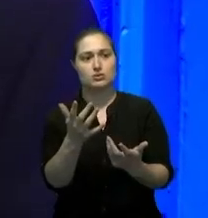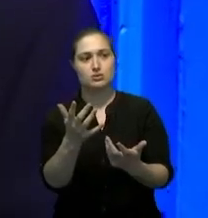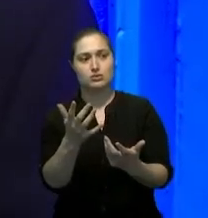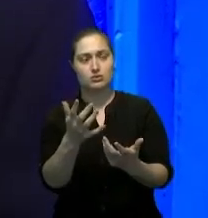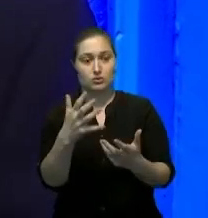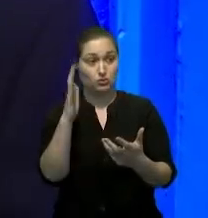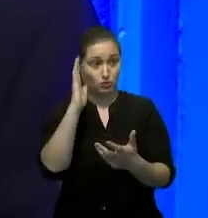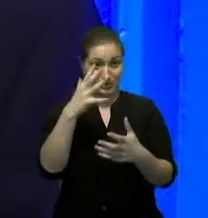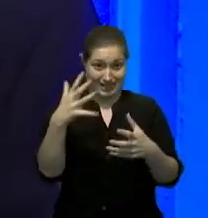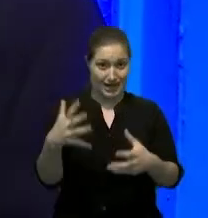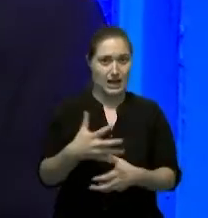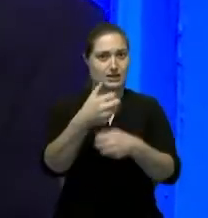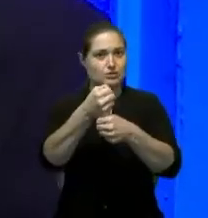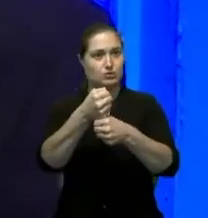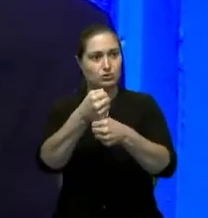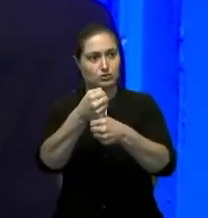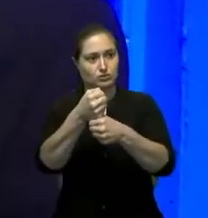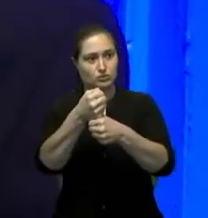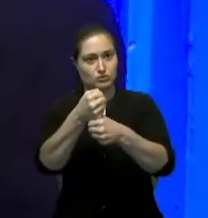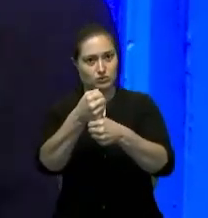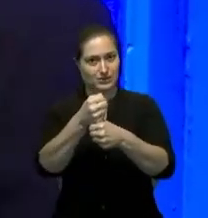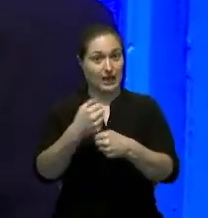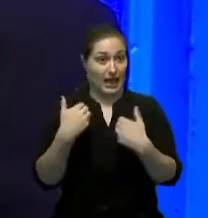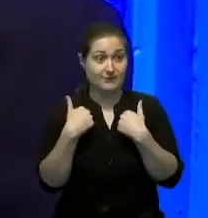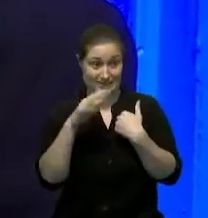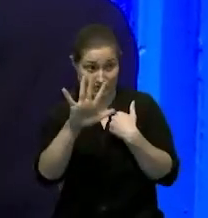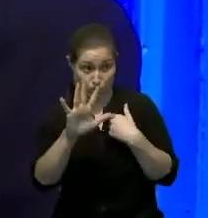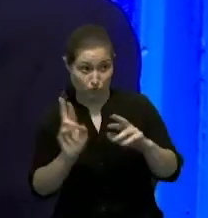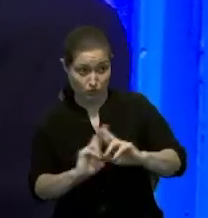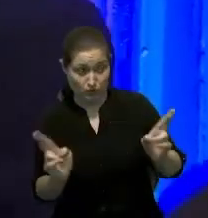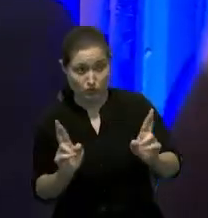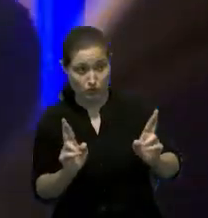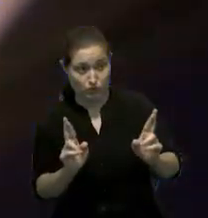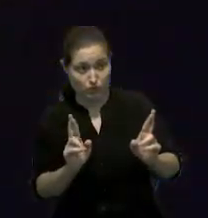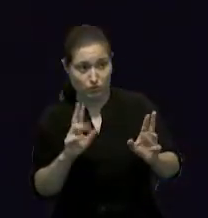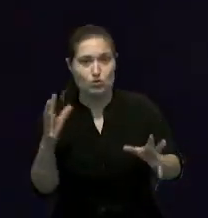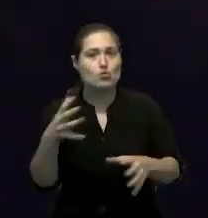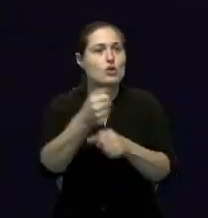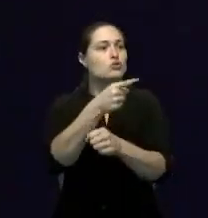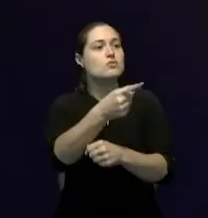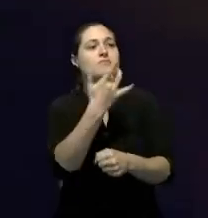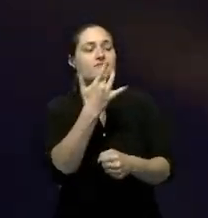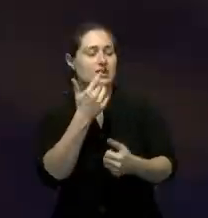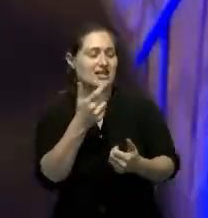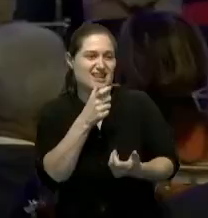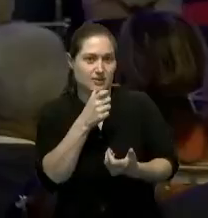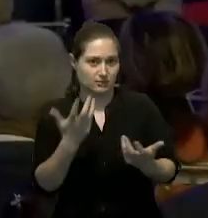tenemos cinco candidatos en líneas cuál es el candidato de tu preferencia muchas gracias